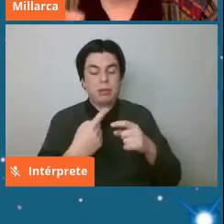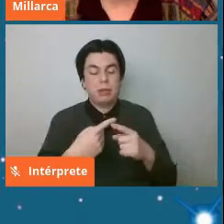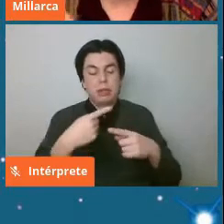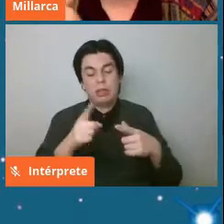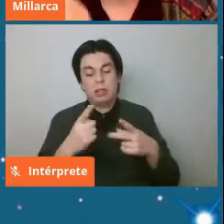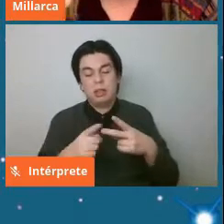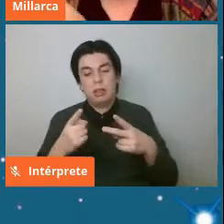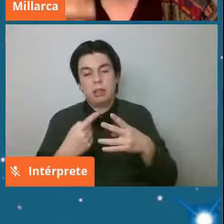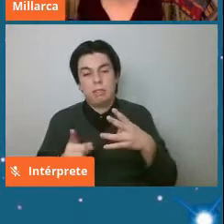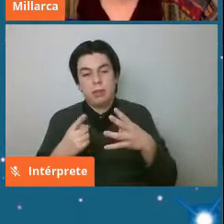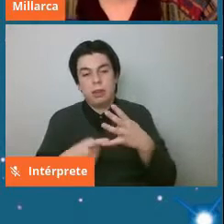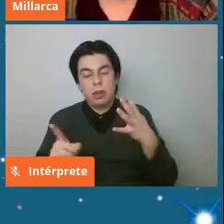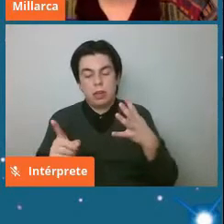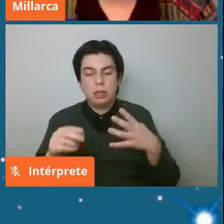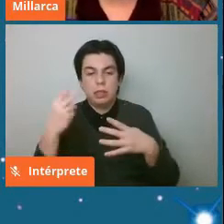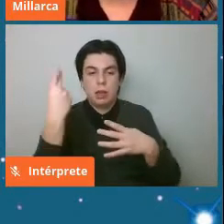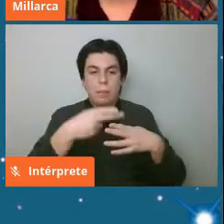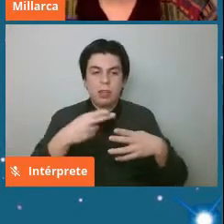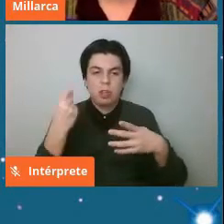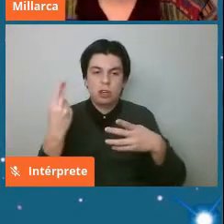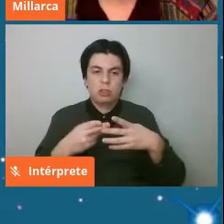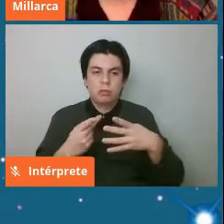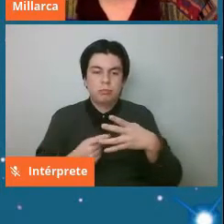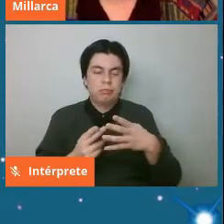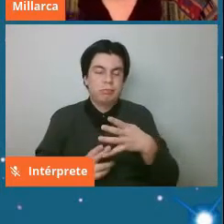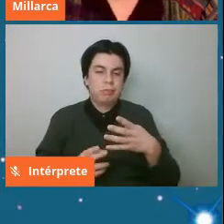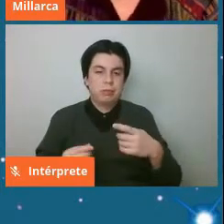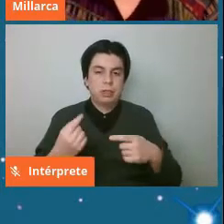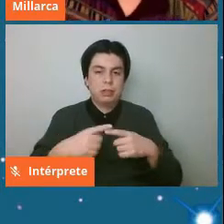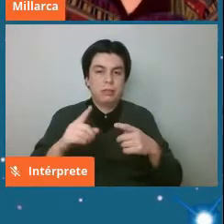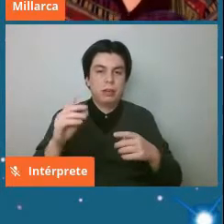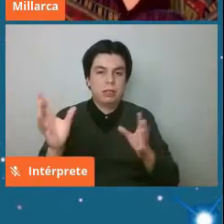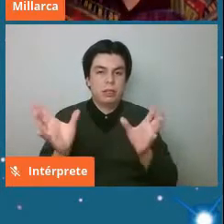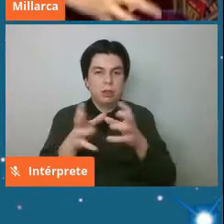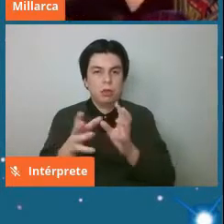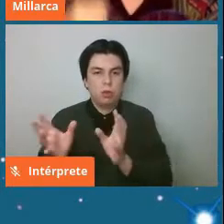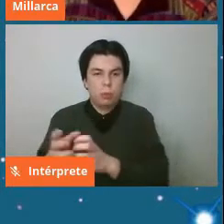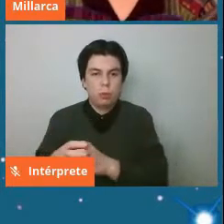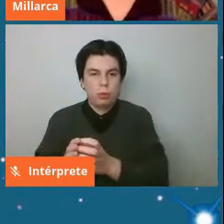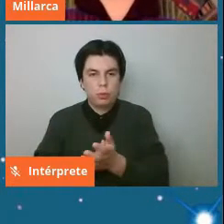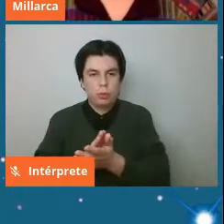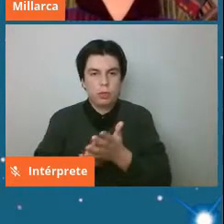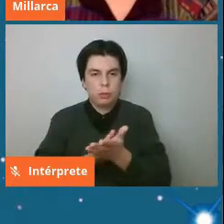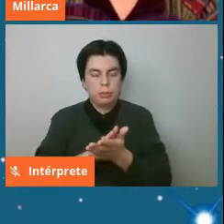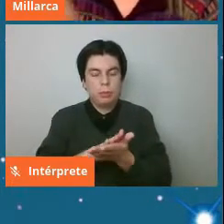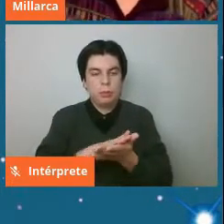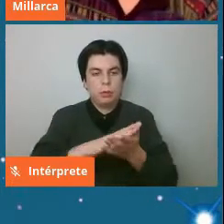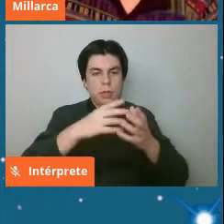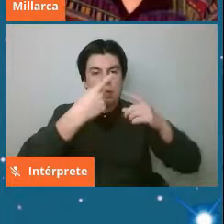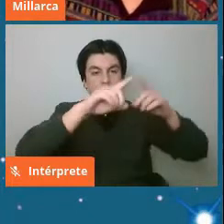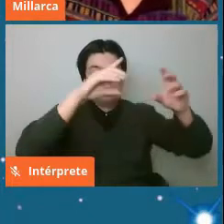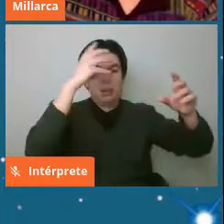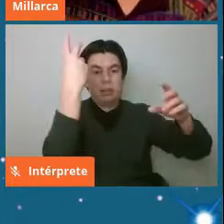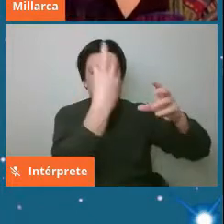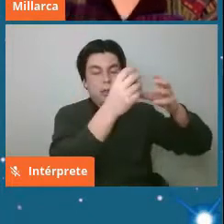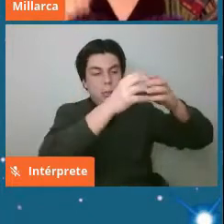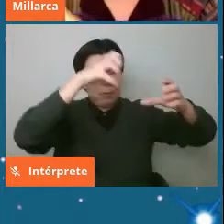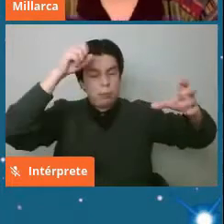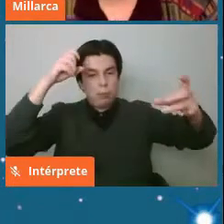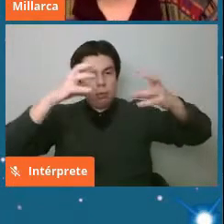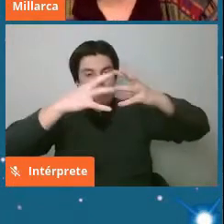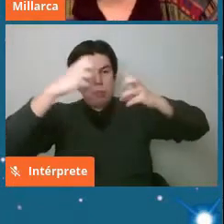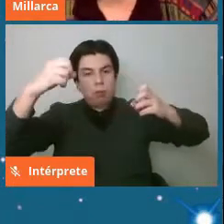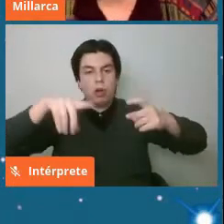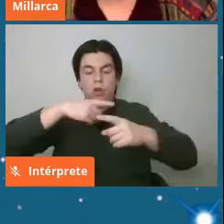que podrían corresponder entonces a diferentes cuerpos parentales o sea que se desprendieron de diferentes asteroides o de diferentes